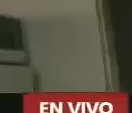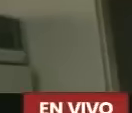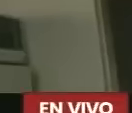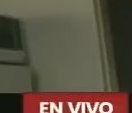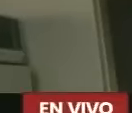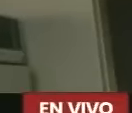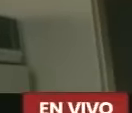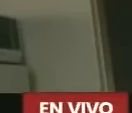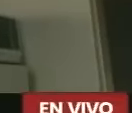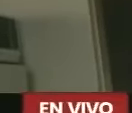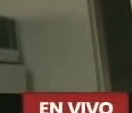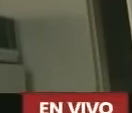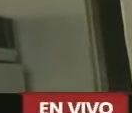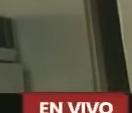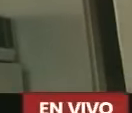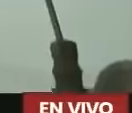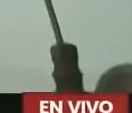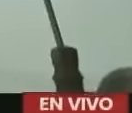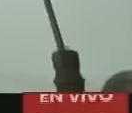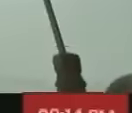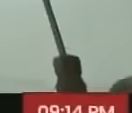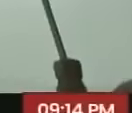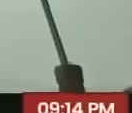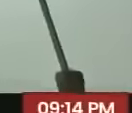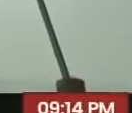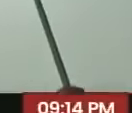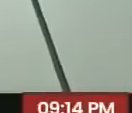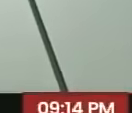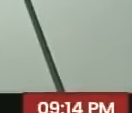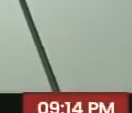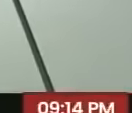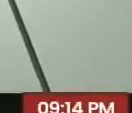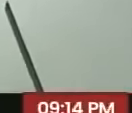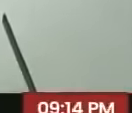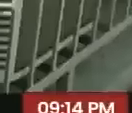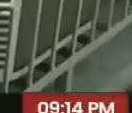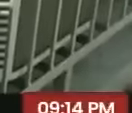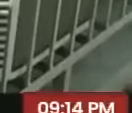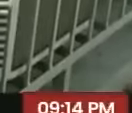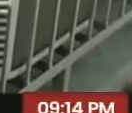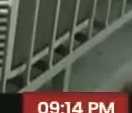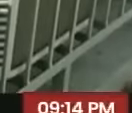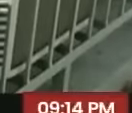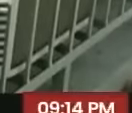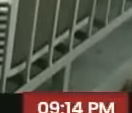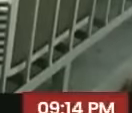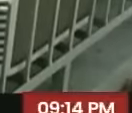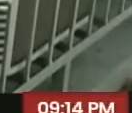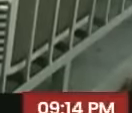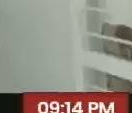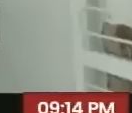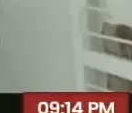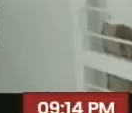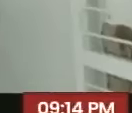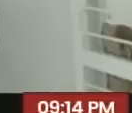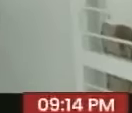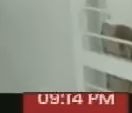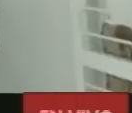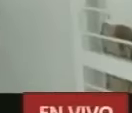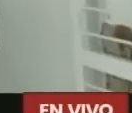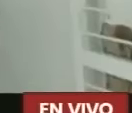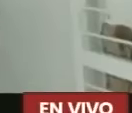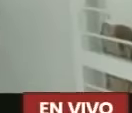el techo que estaba caído, la iluminación, electricidad, el agua. Por ejemplo, en el tema de climatización de